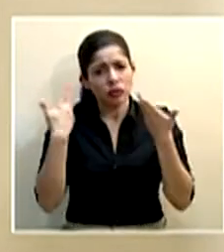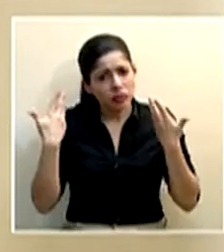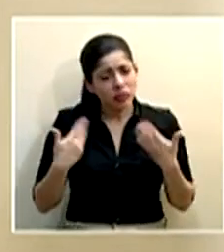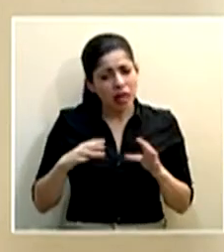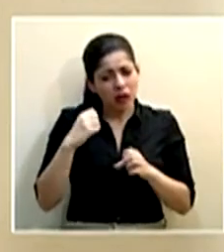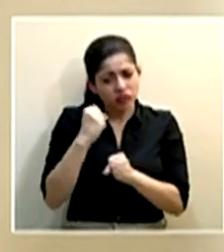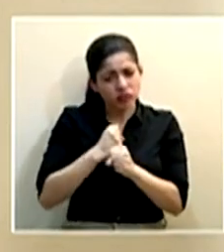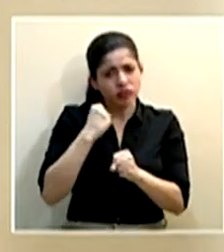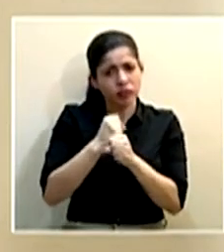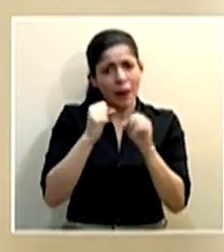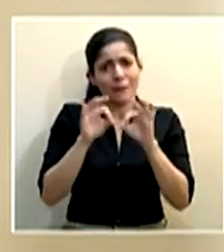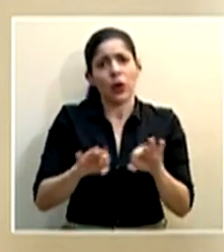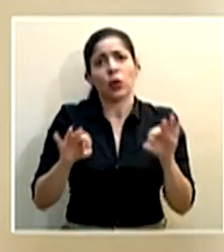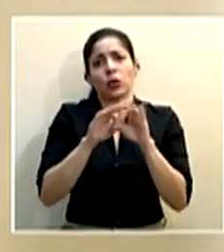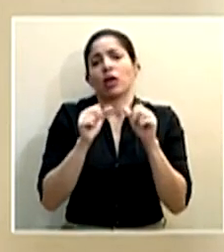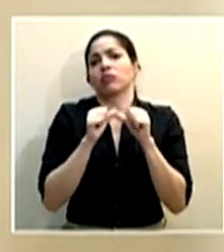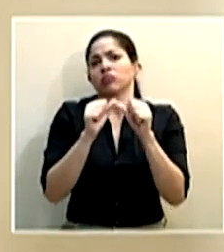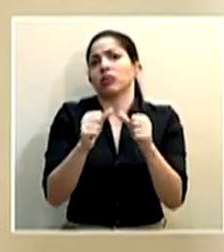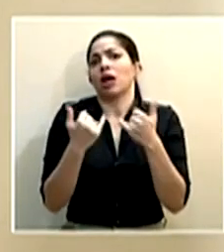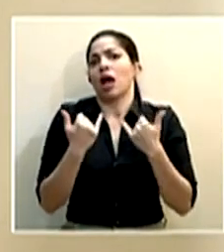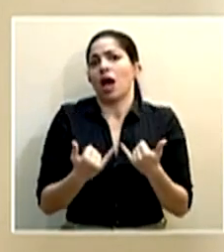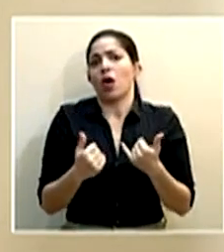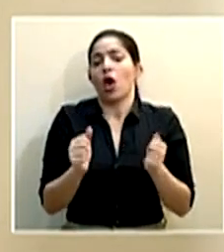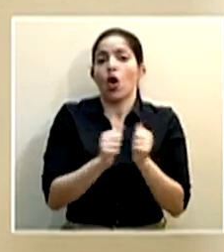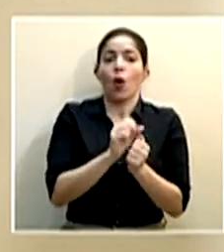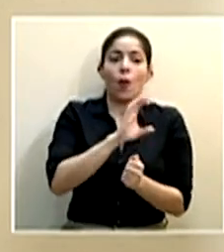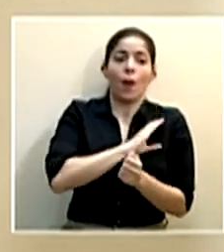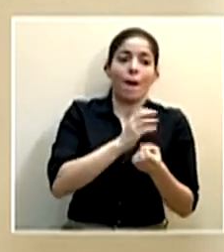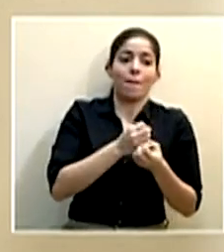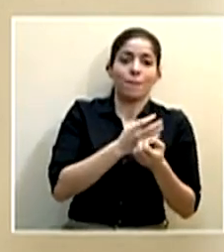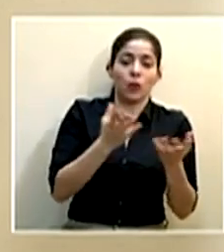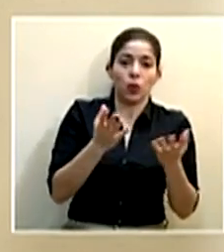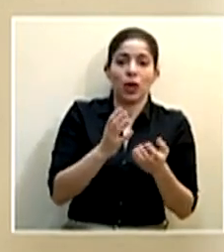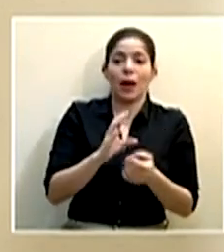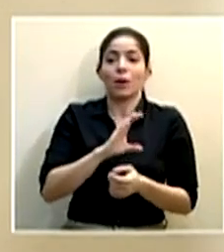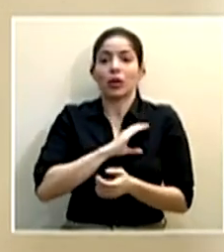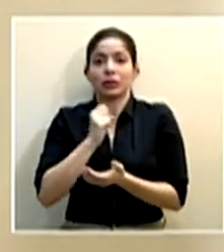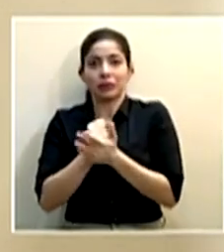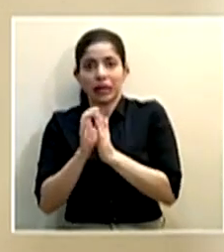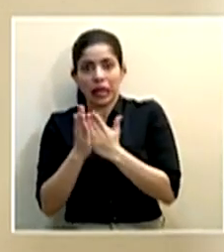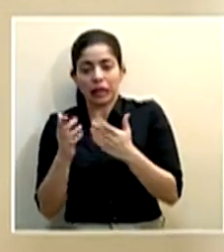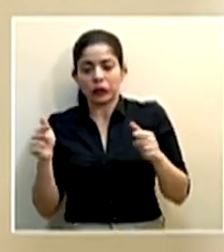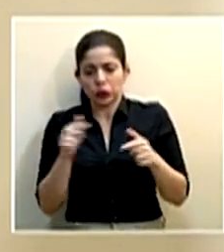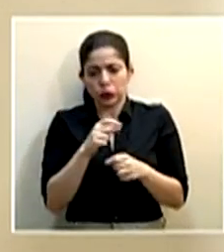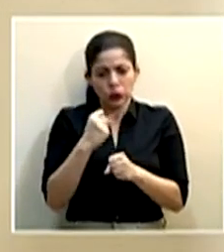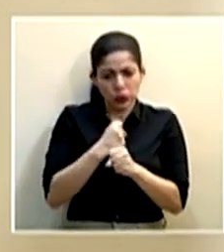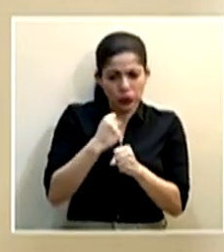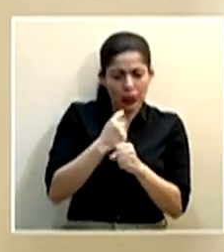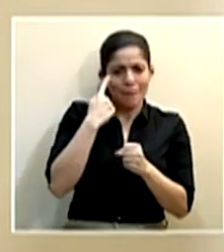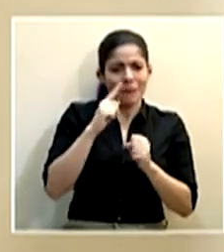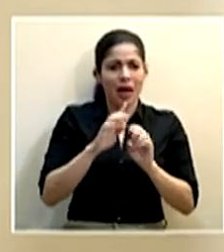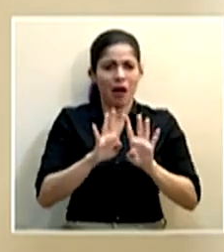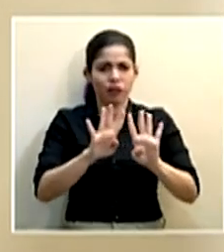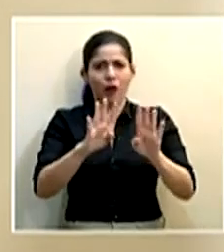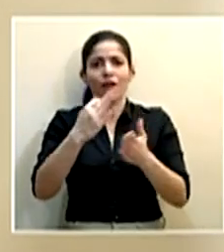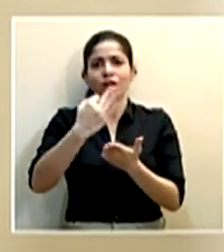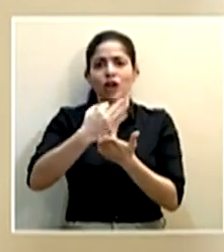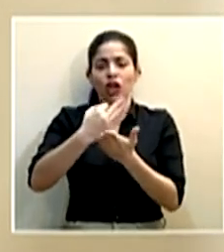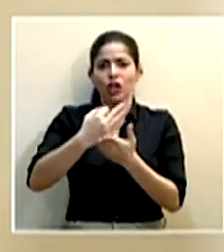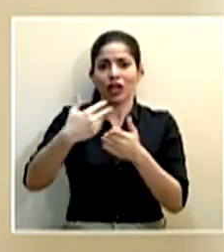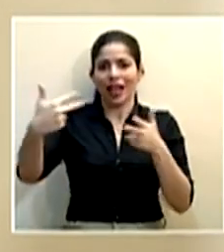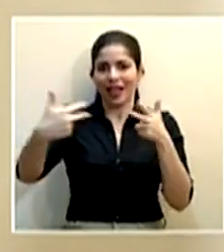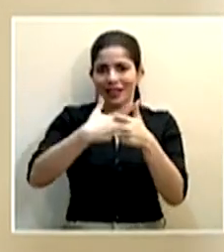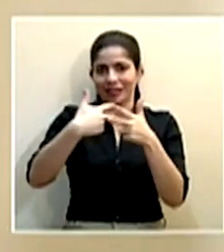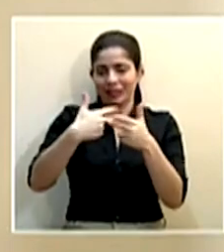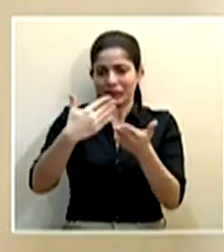operativo muy importante que se mantiene vigente con la fuerza pública, la policía de migración, para todo lo que es los diferentes cordones interfronterizos terrestres en